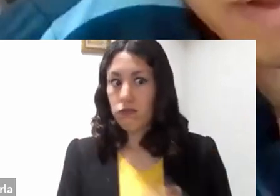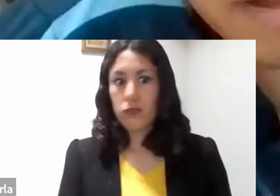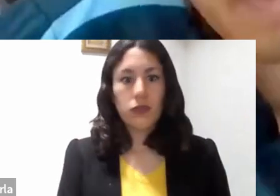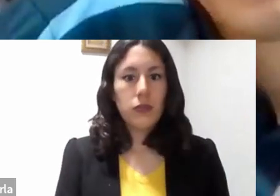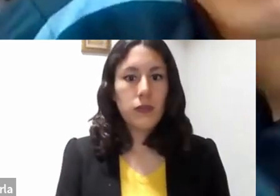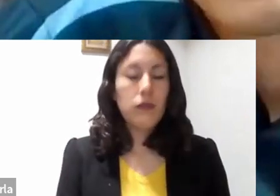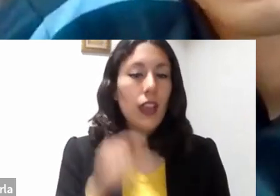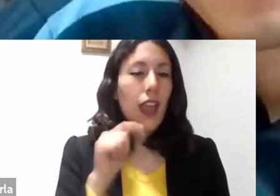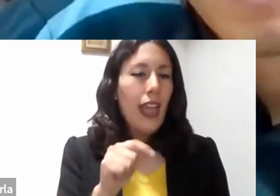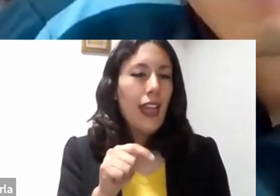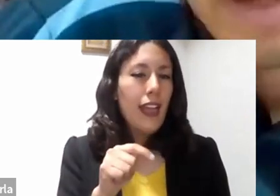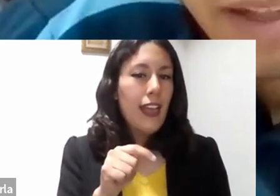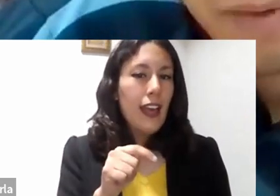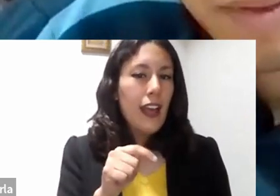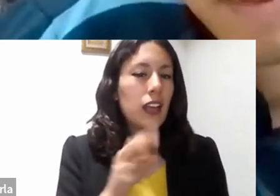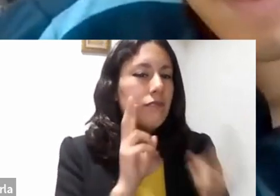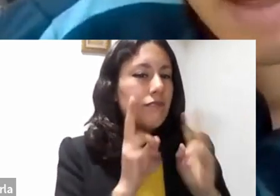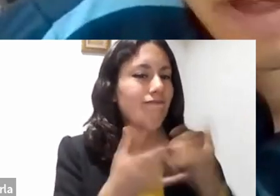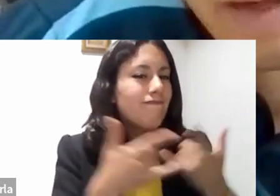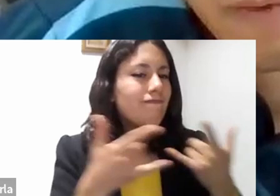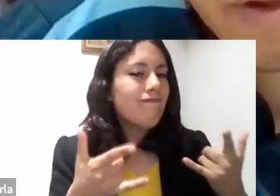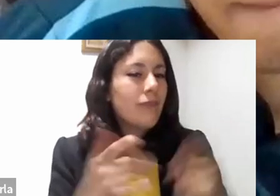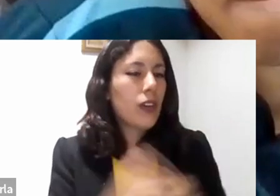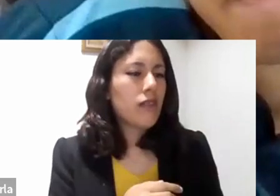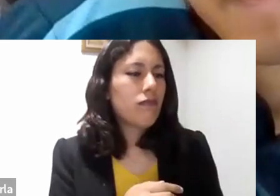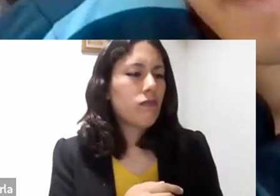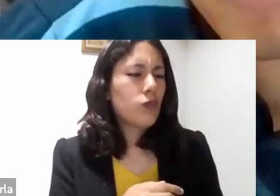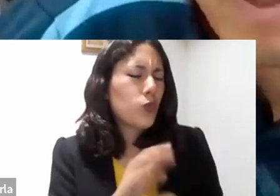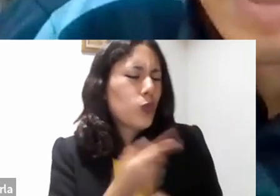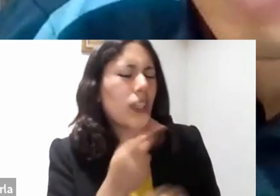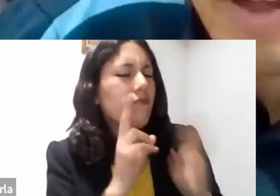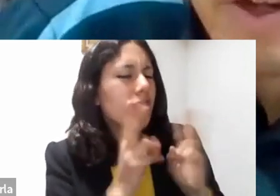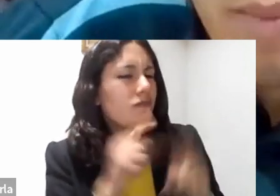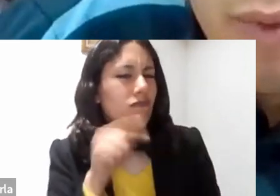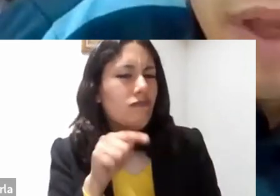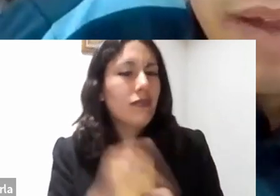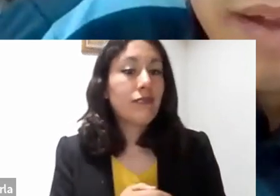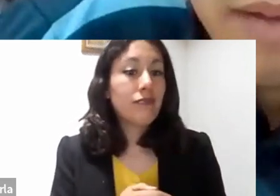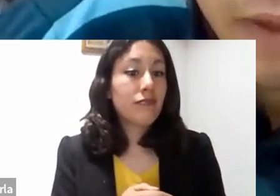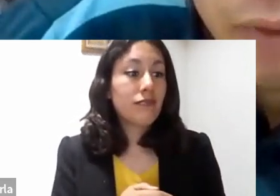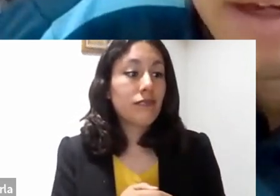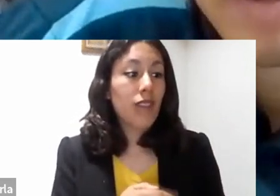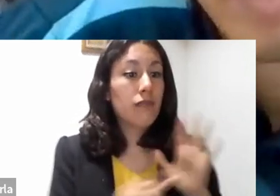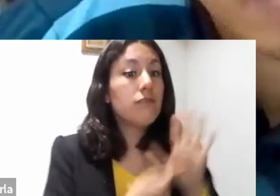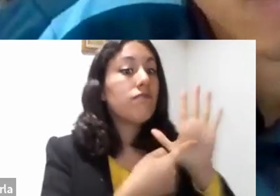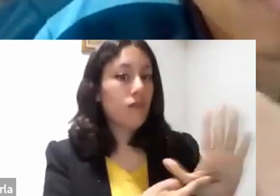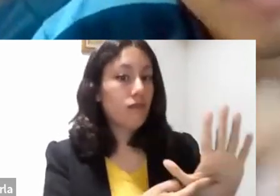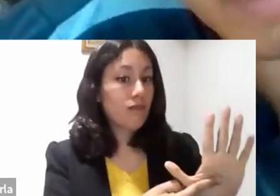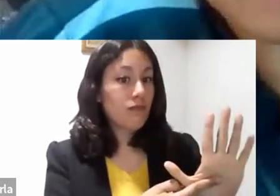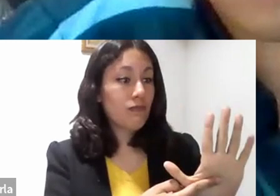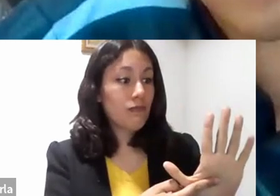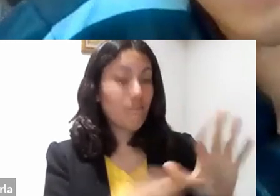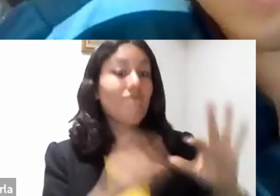momento, es para darle una lección a los fariseos y a los escribas, ¿verdad? Yo creo que esa lección se resume muy bien, esa lección que les quería dar se